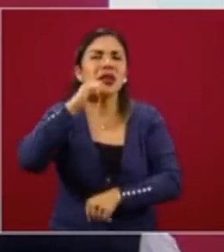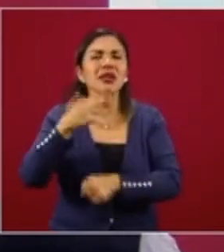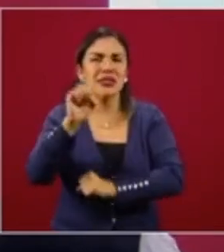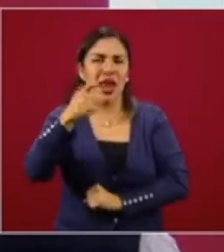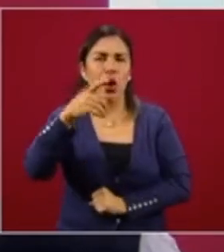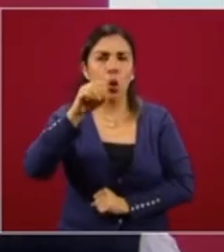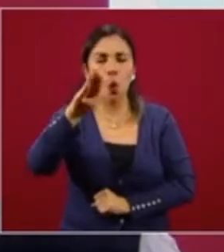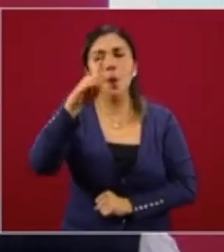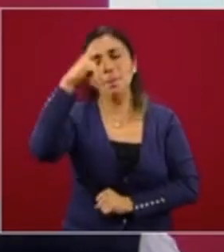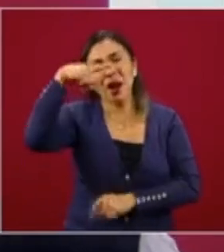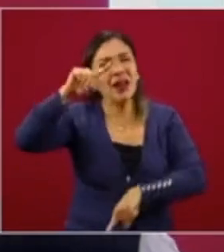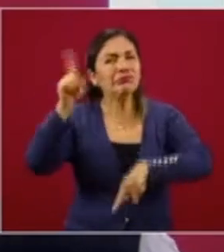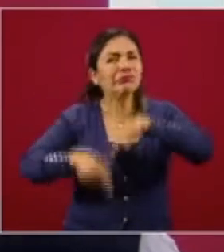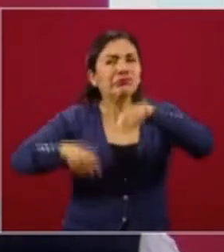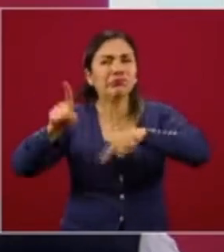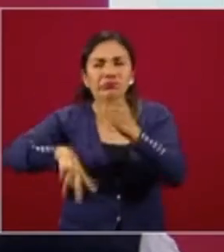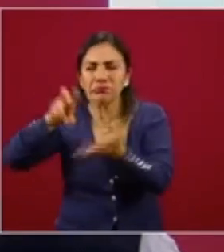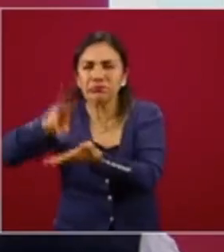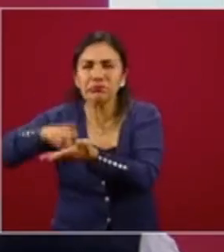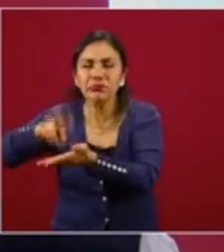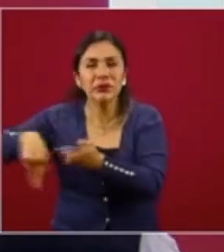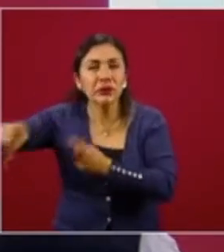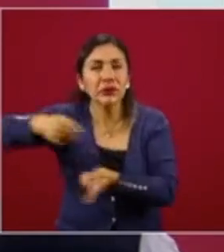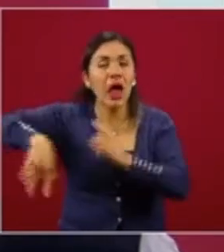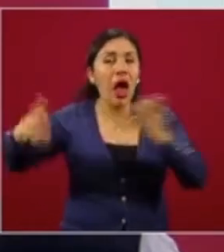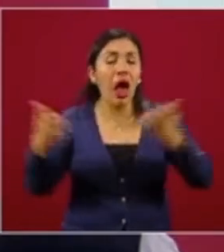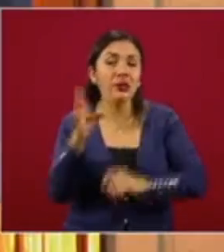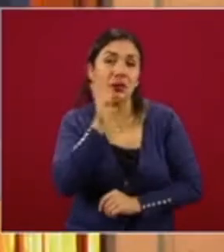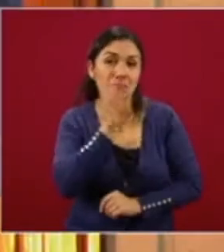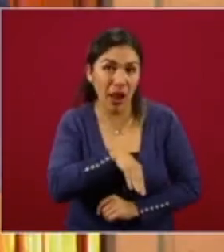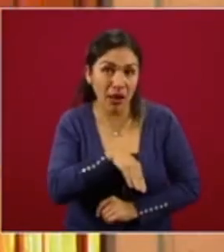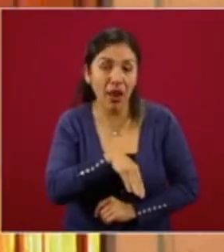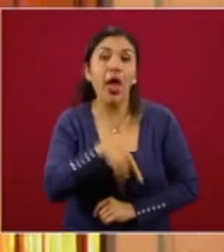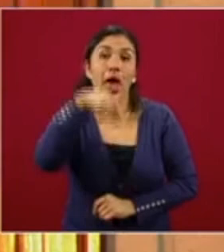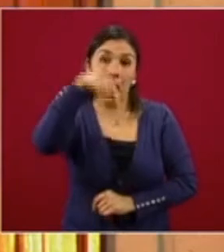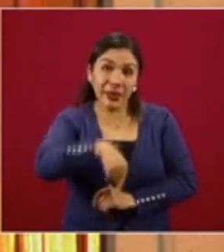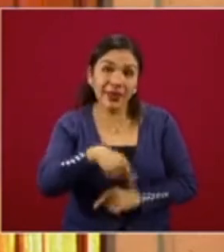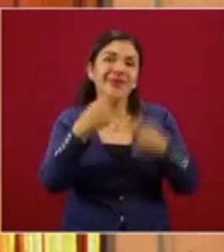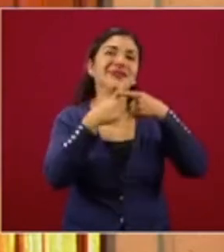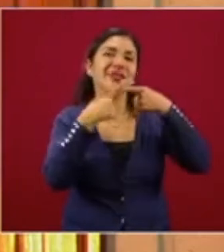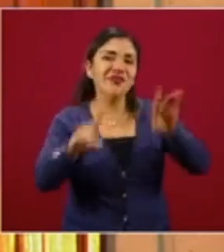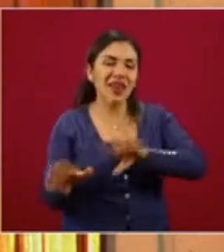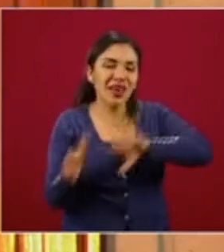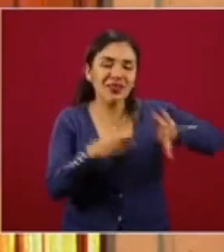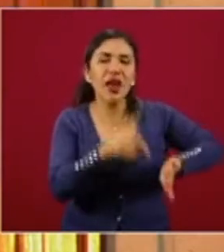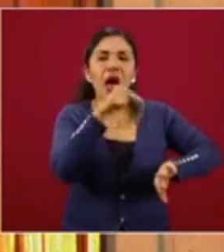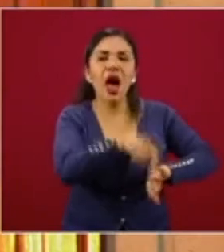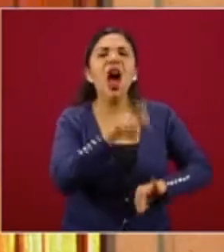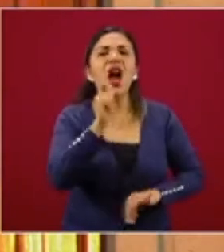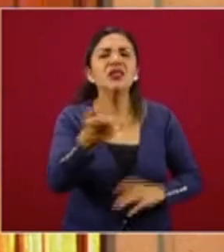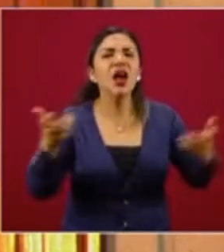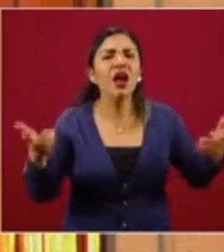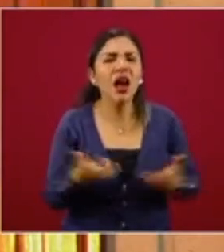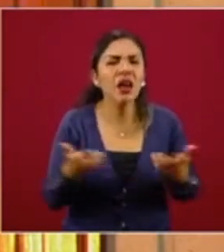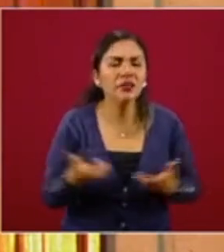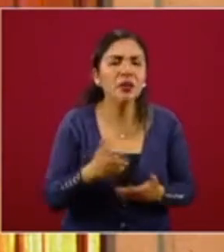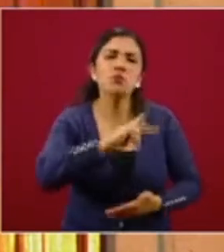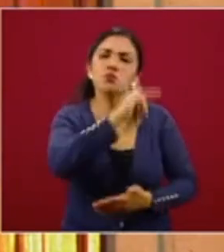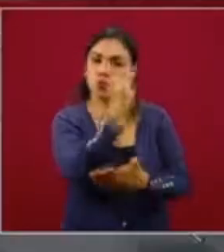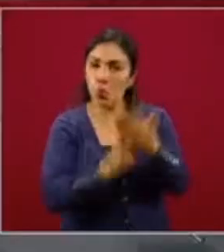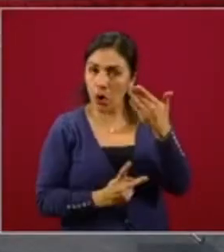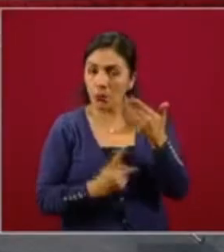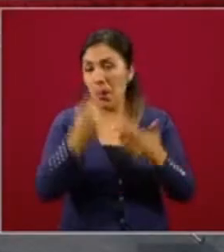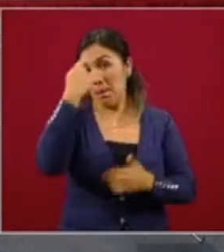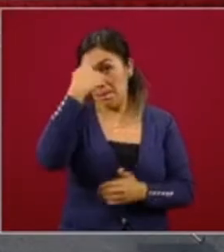para remediar todo eso que se realizó. Aquí, en contraste, lo que se está planteando es un programa